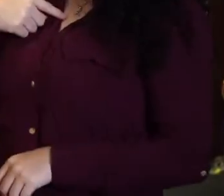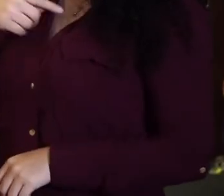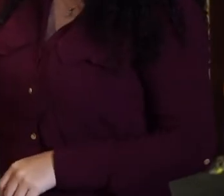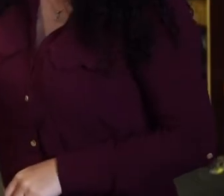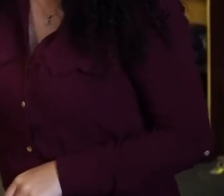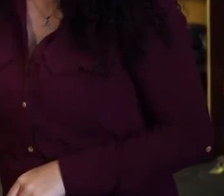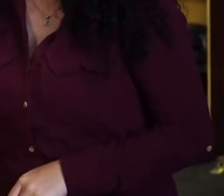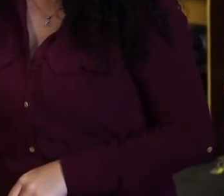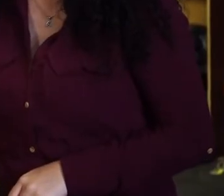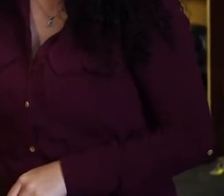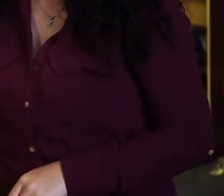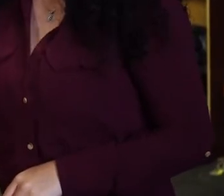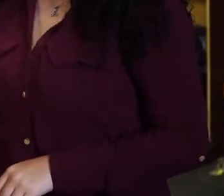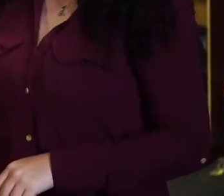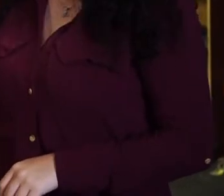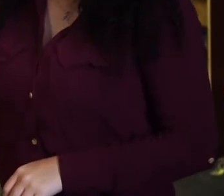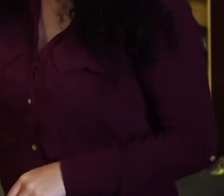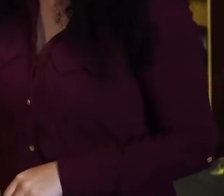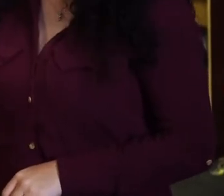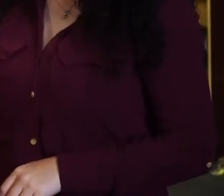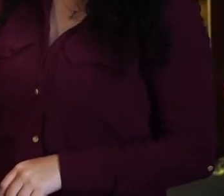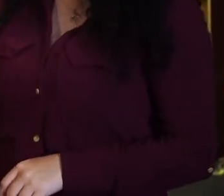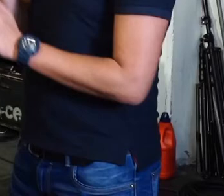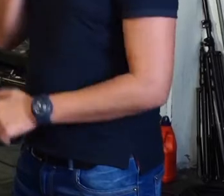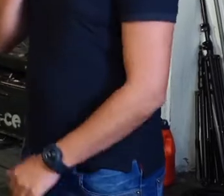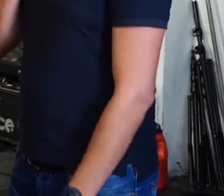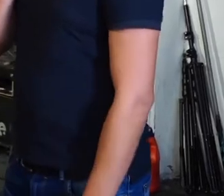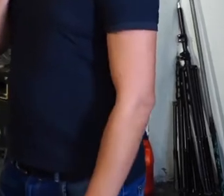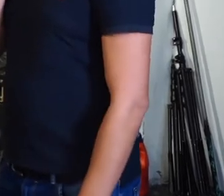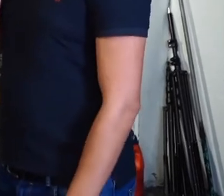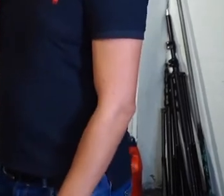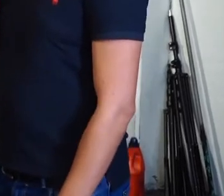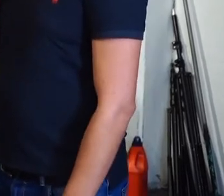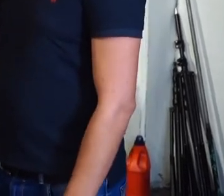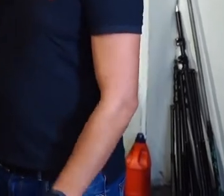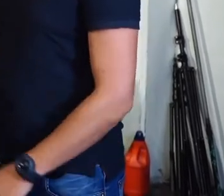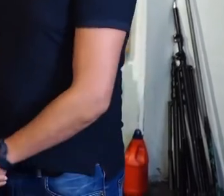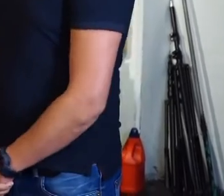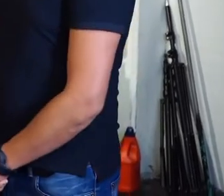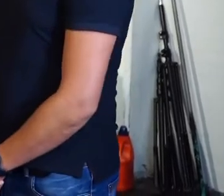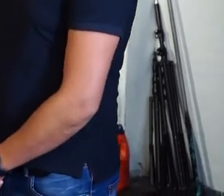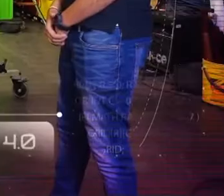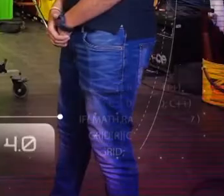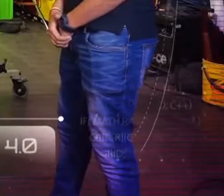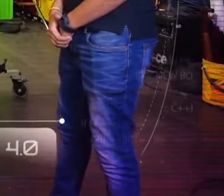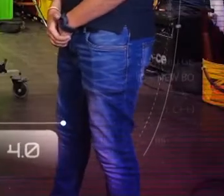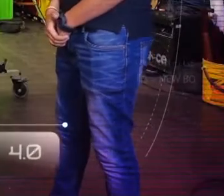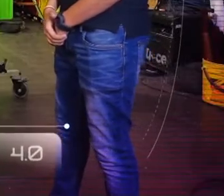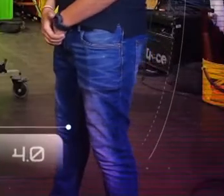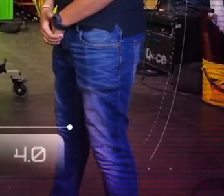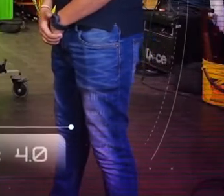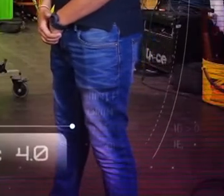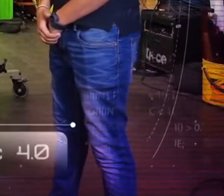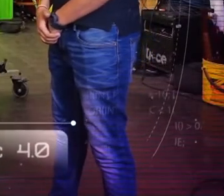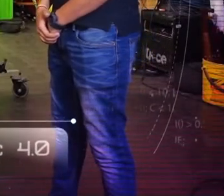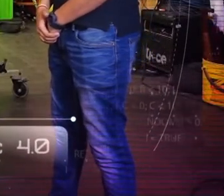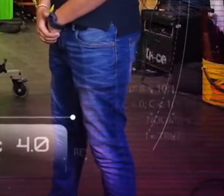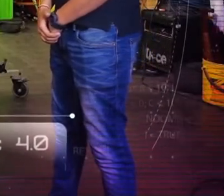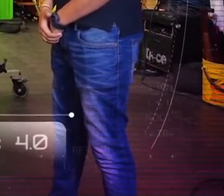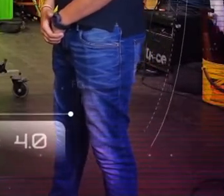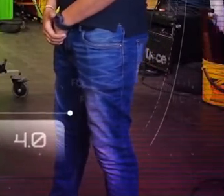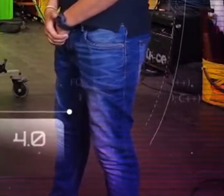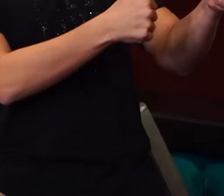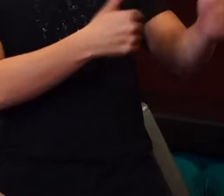mi seña es Simón. Ok. Ok. Ahora, mi seña es Felipe. Ok. Mi seña es